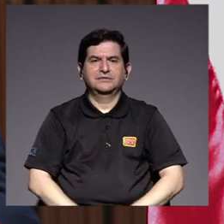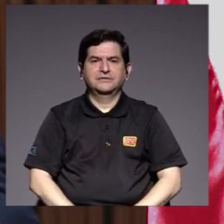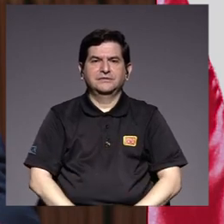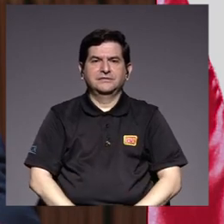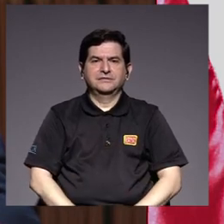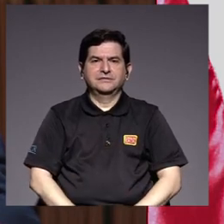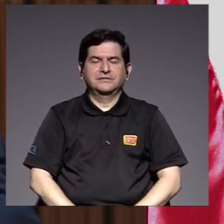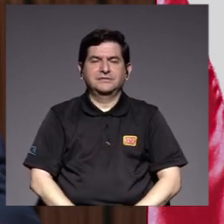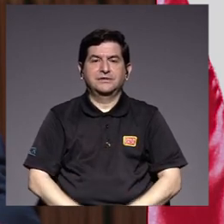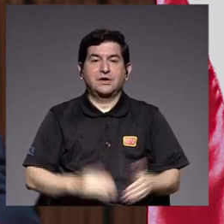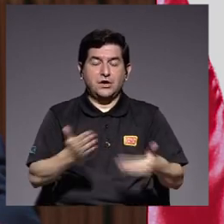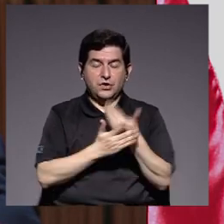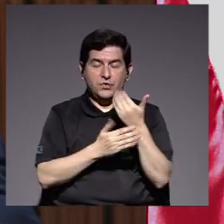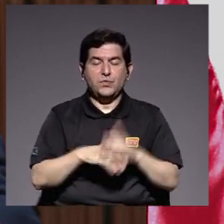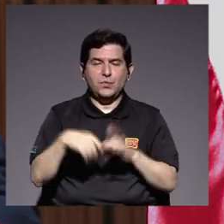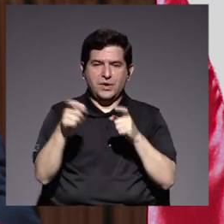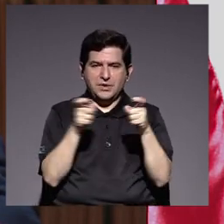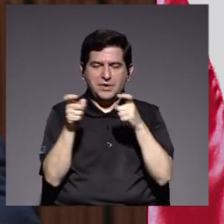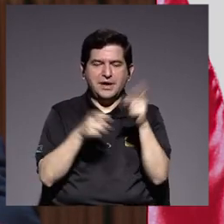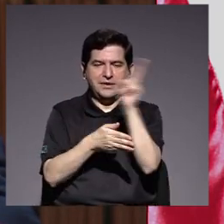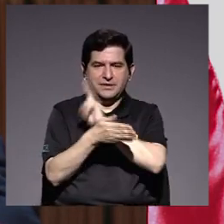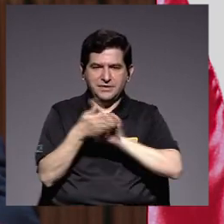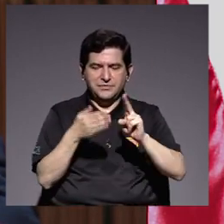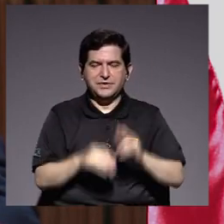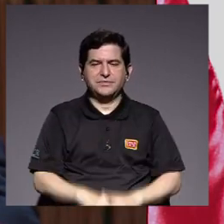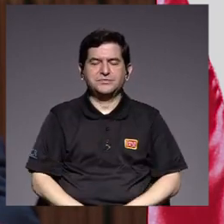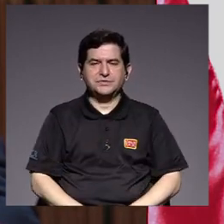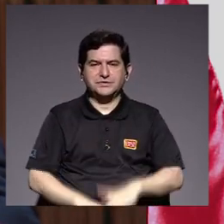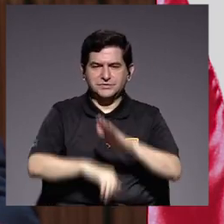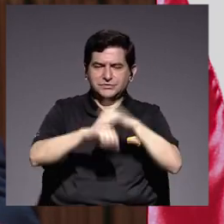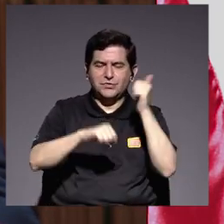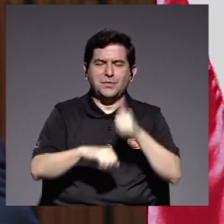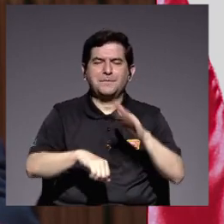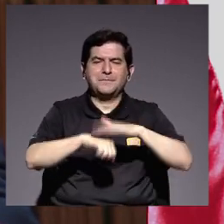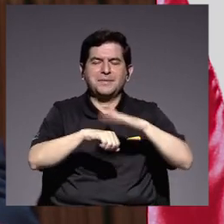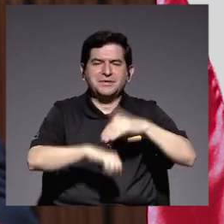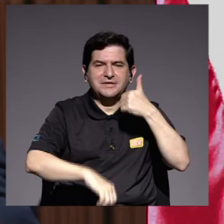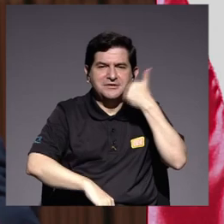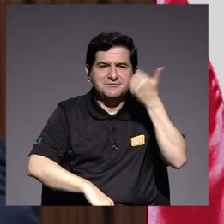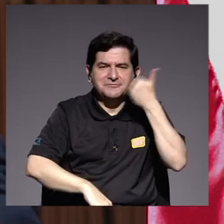para ello la nueva administración universitaria está llamada a ser un facilitador